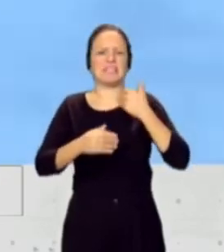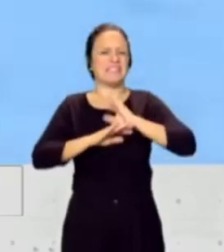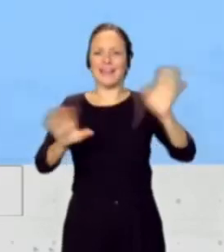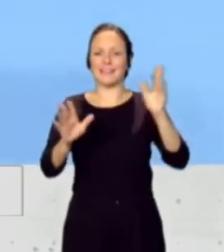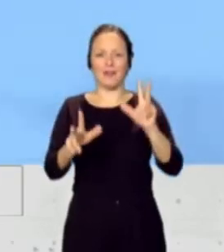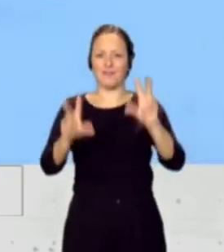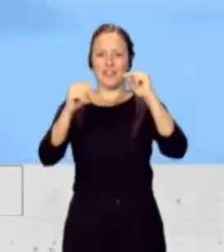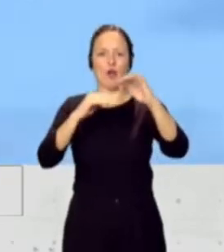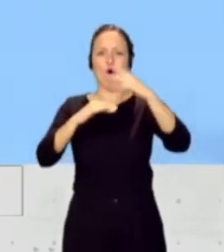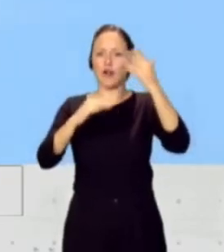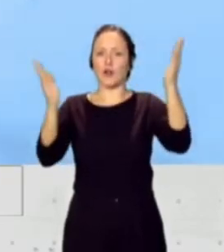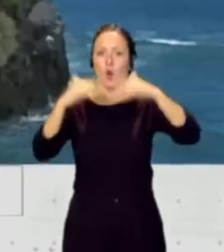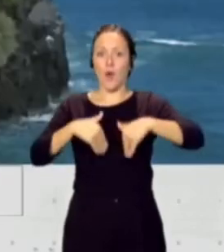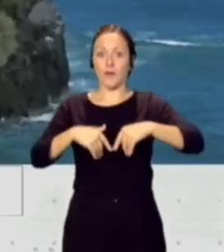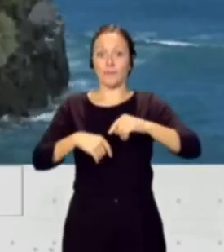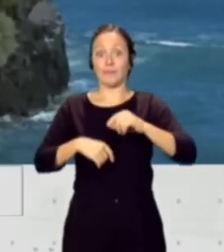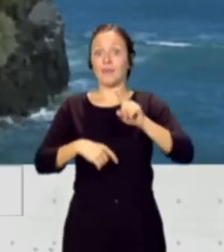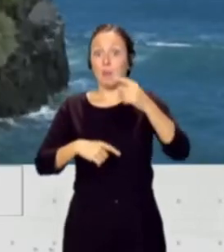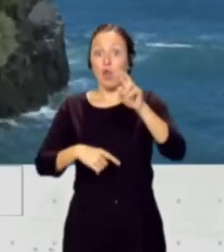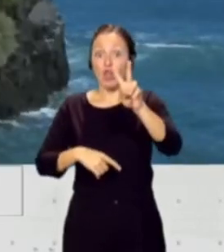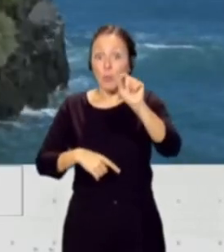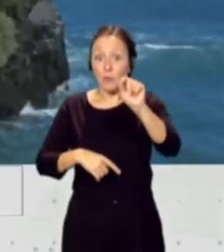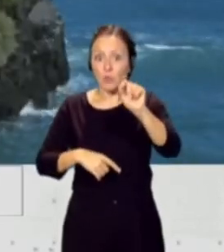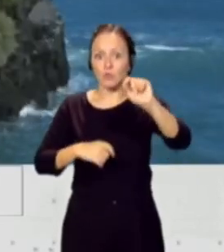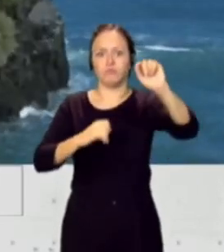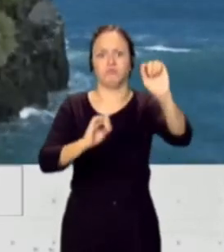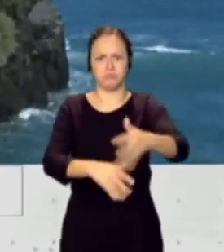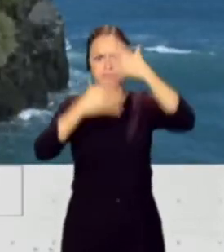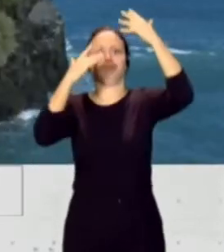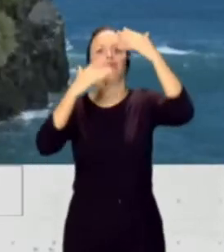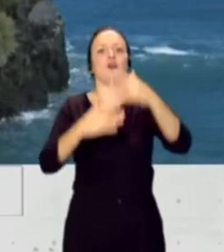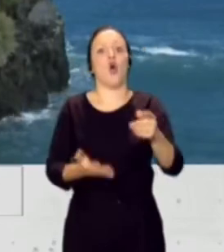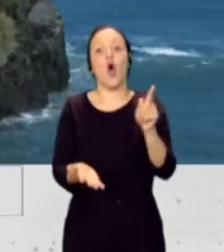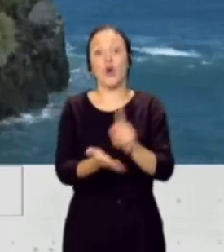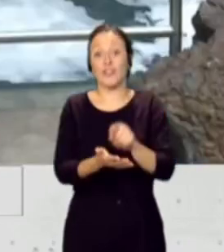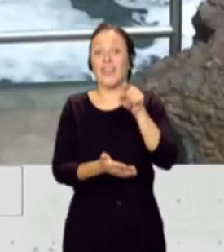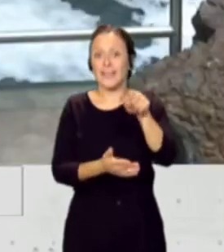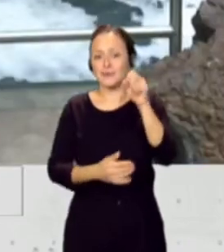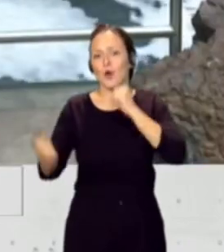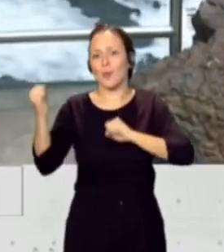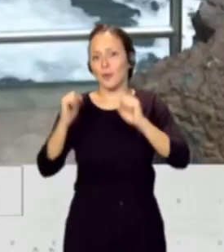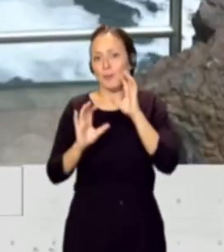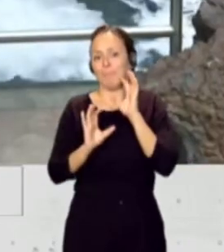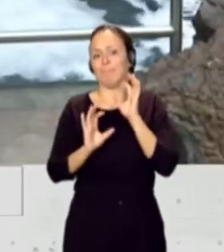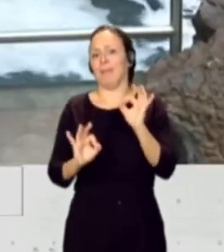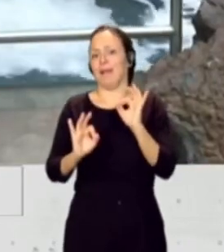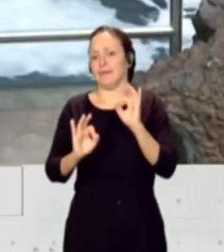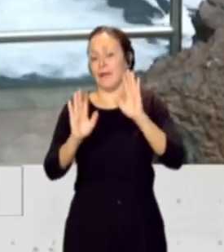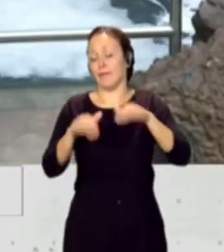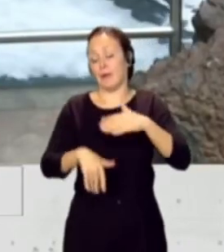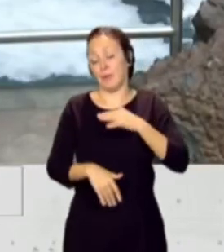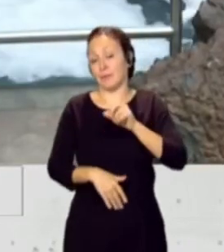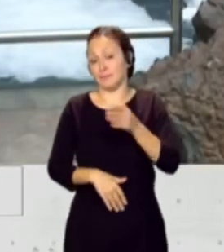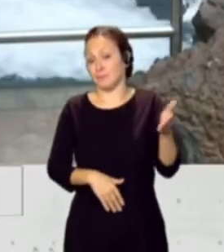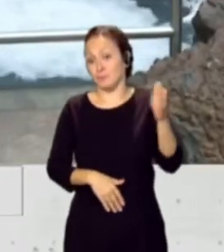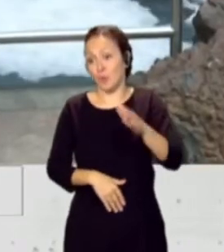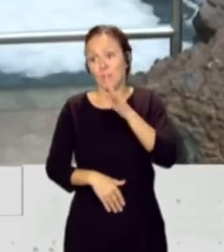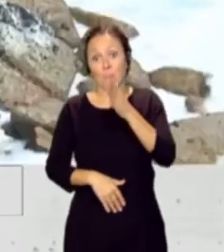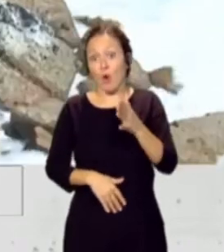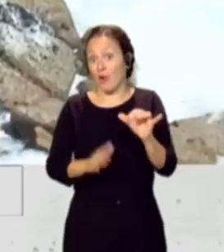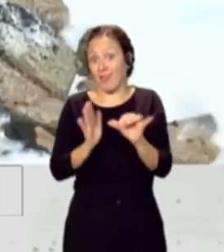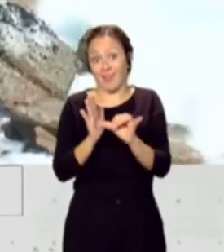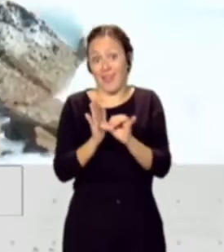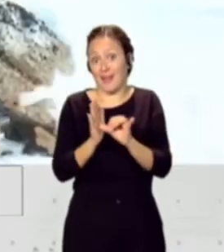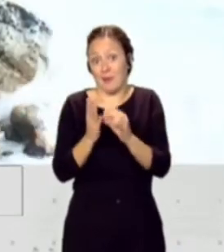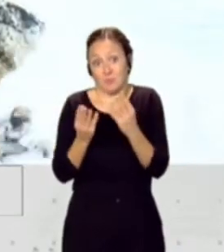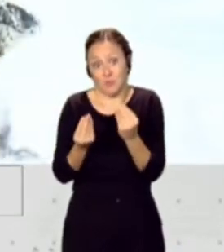las olas. A los 2 o 3 minutos vuelven. Ese es el comportamiento arriesgado que lleva muchos casos a la muerte al acercarse y